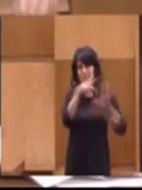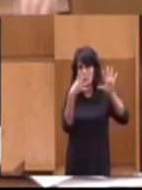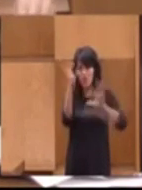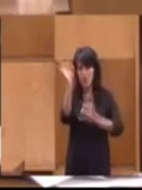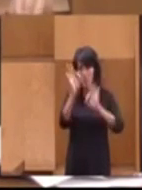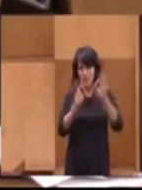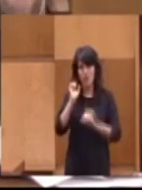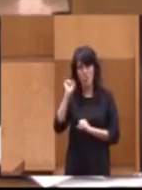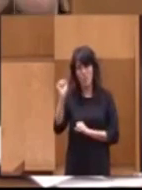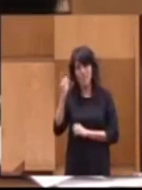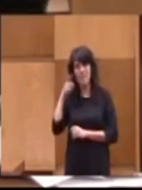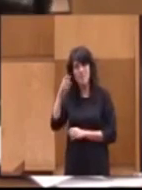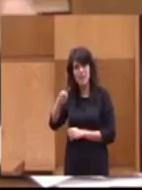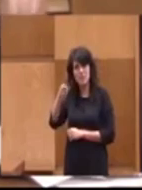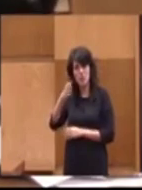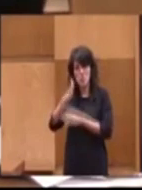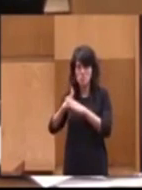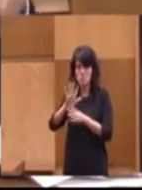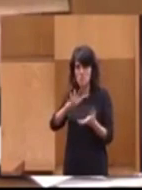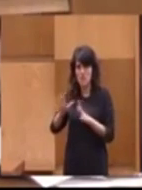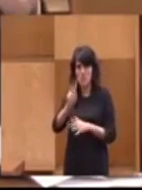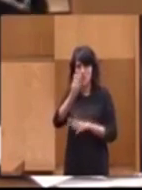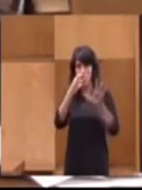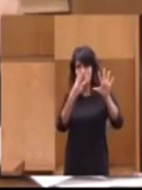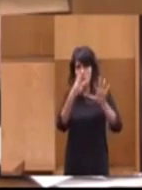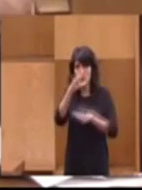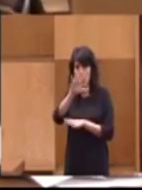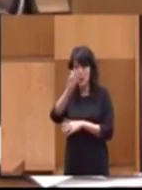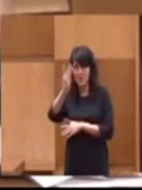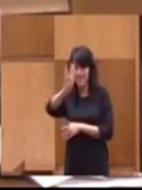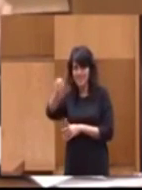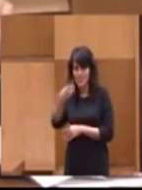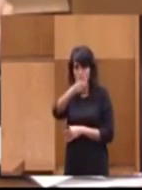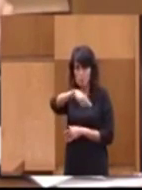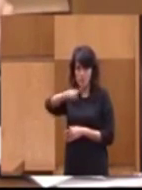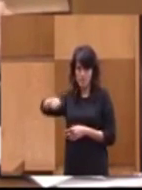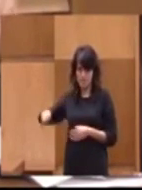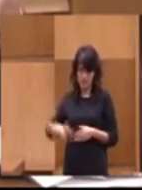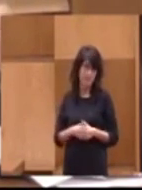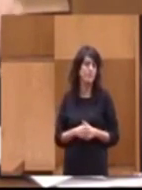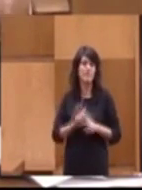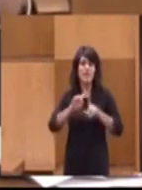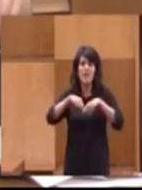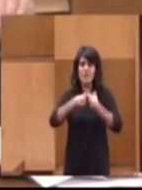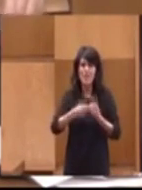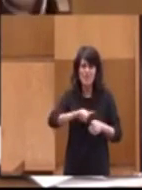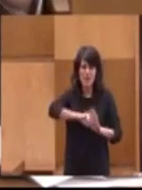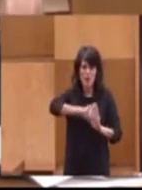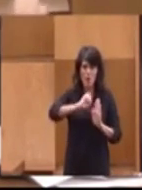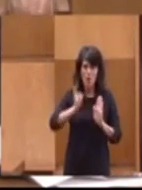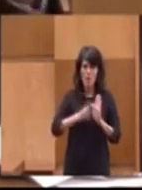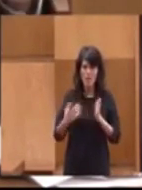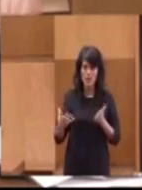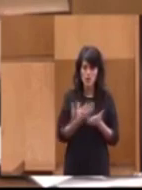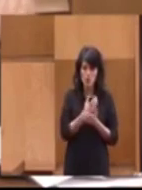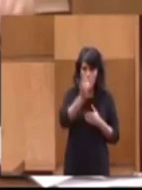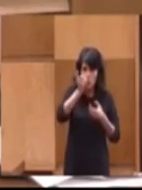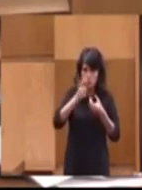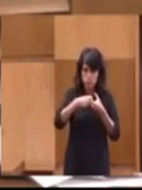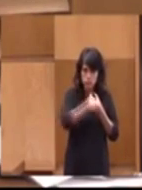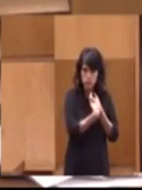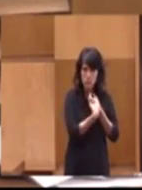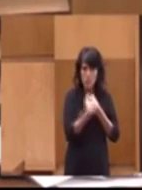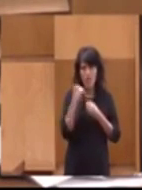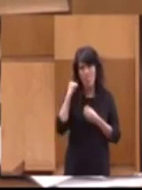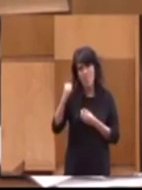pensión que es una pensión media de 853 euros al mes. Familias enteras dependen de la pensión de